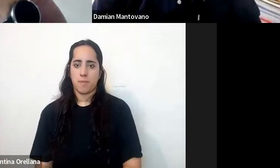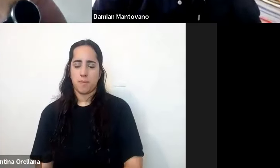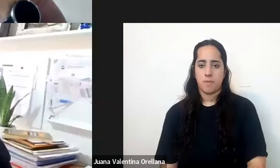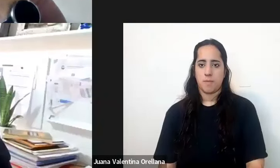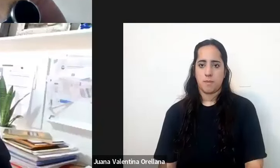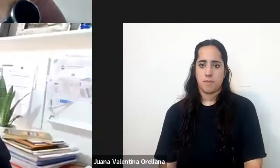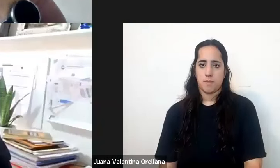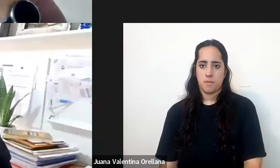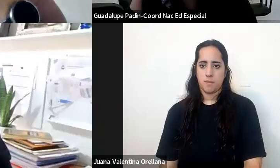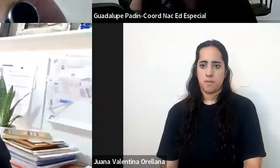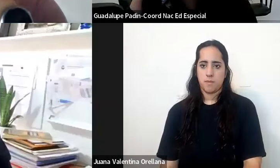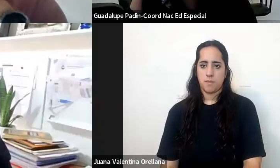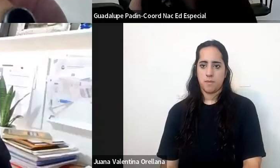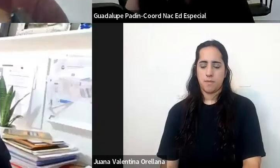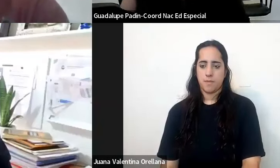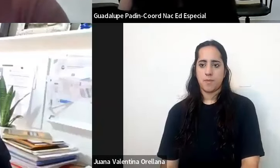de la vida producido